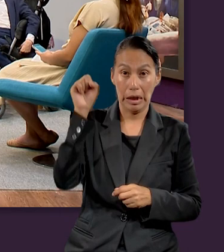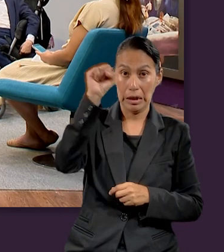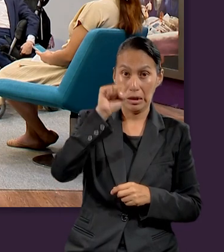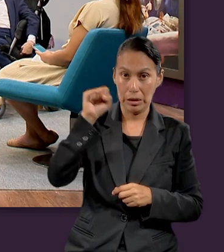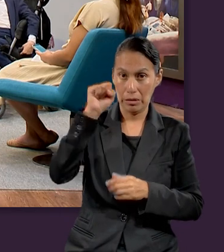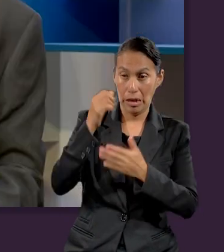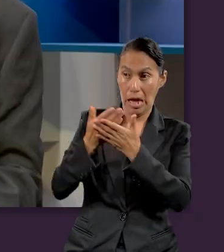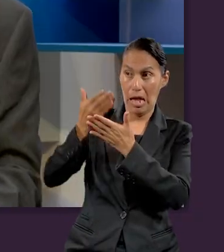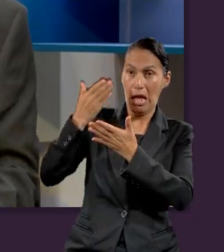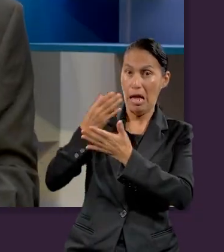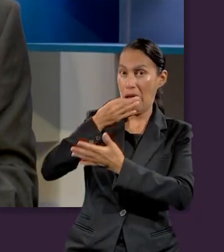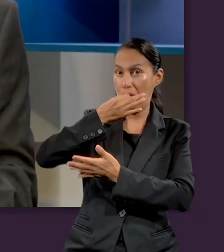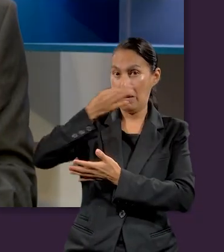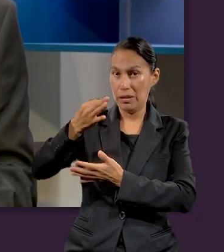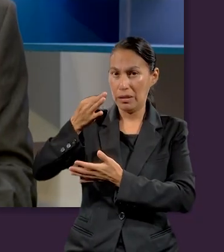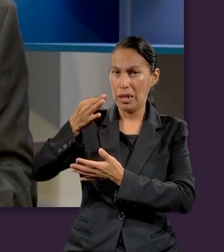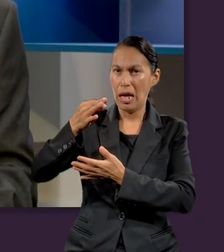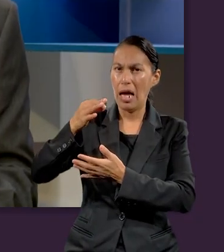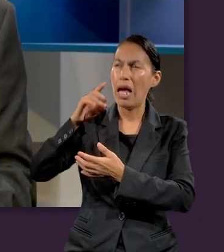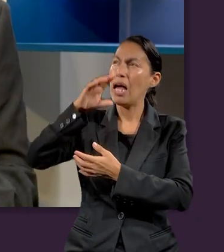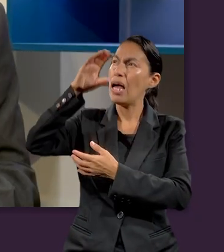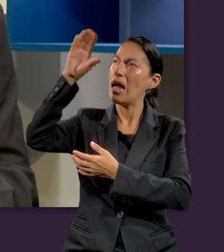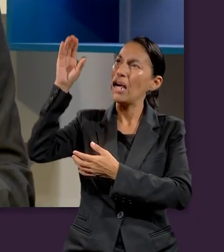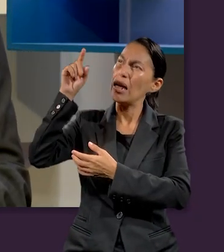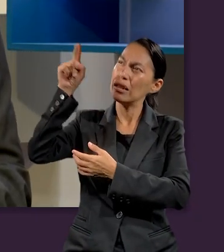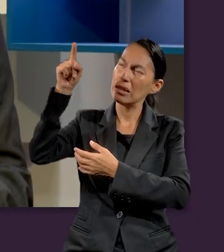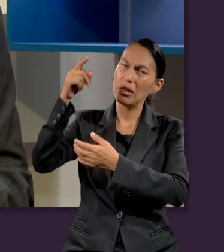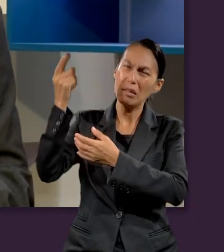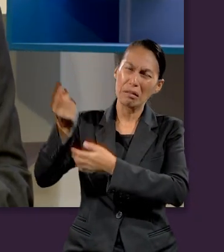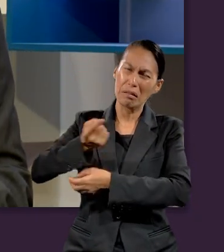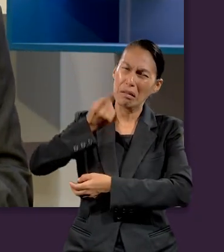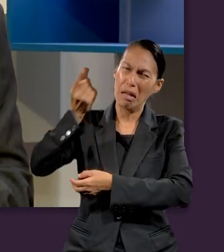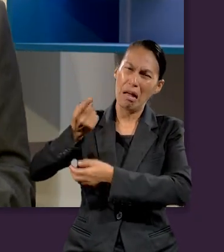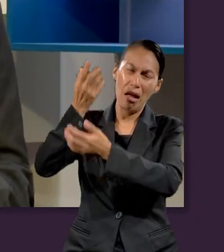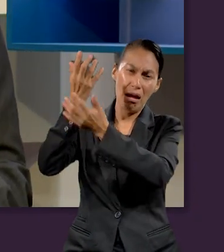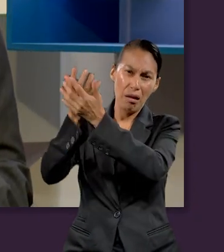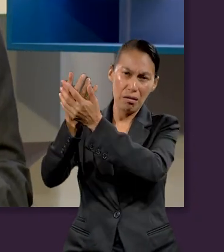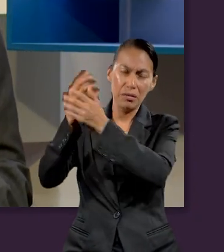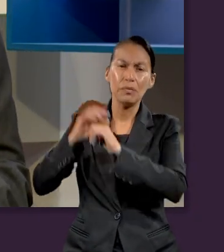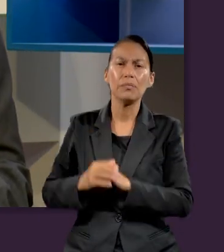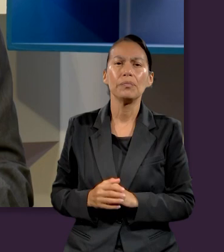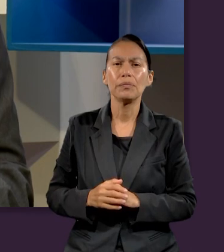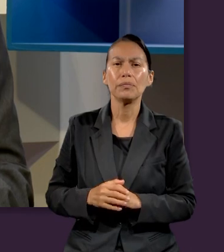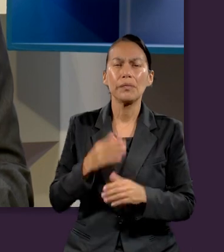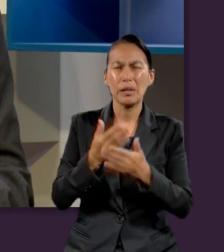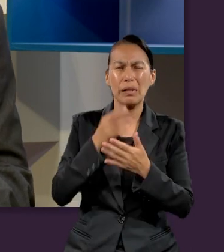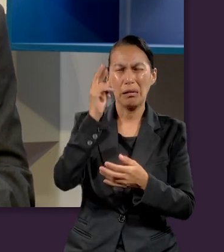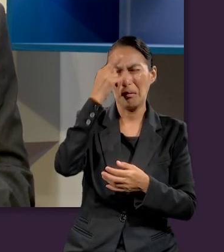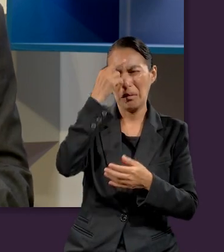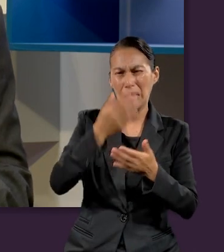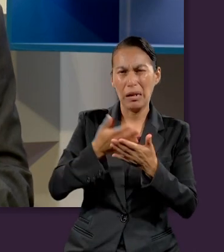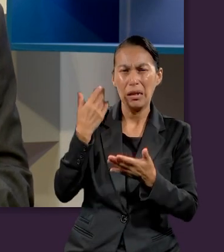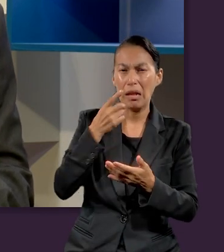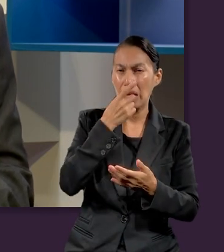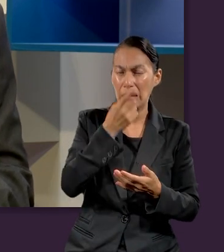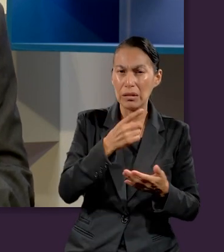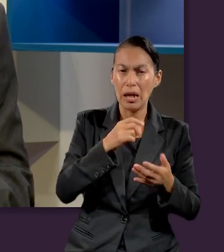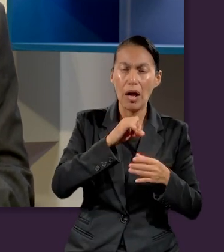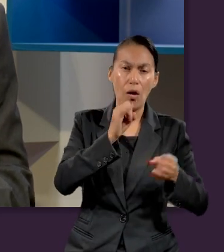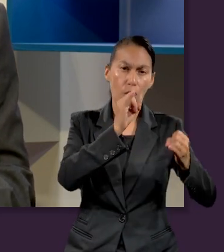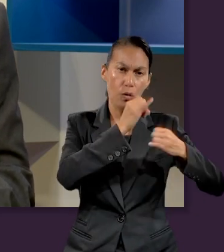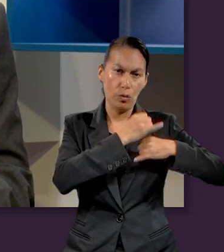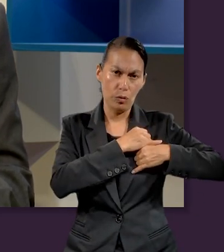el sábado anticipa también el reposo de la eternidad. ¿Se acuerdan cuando Josué, o cuando el escritor de la Epístola a los Hebreos, dice